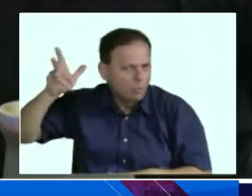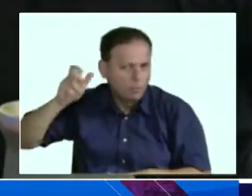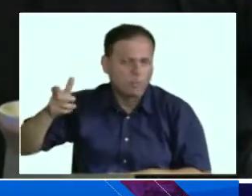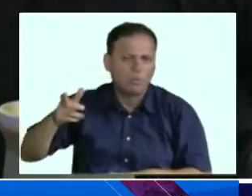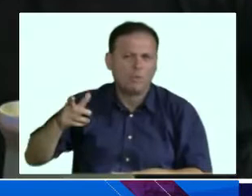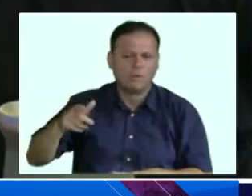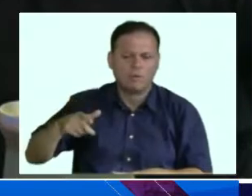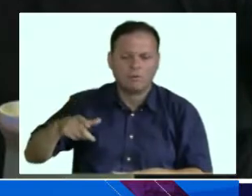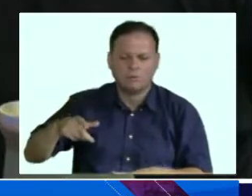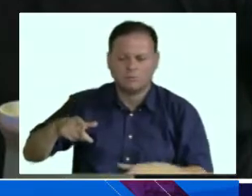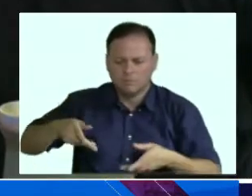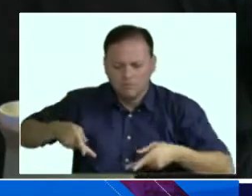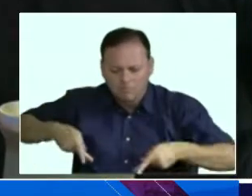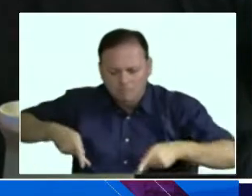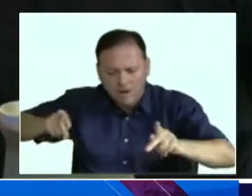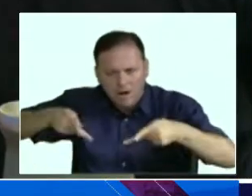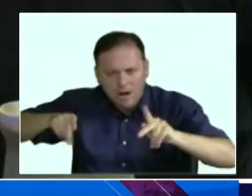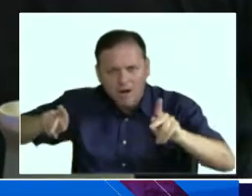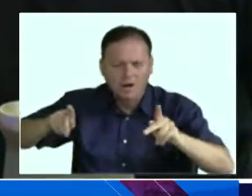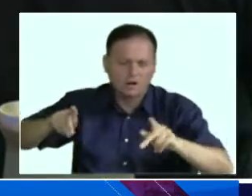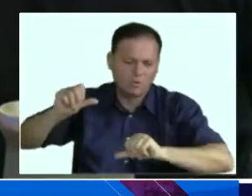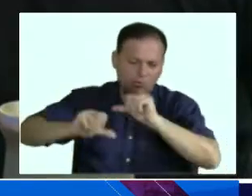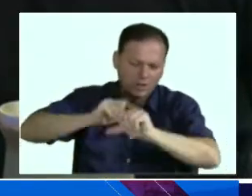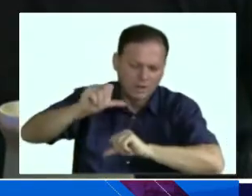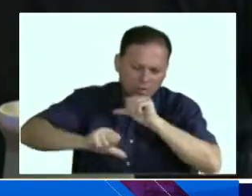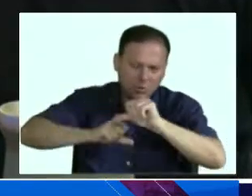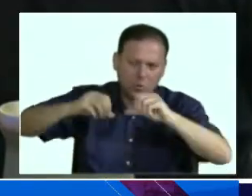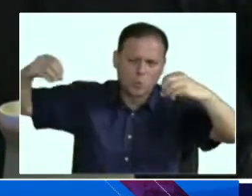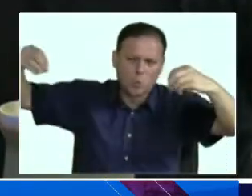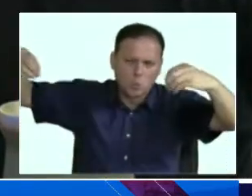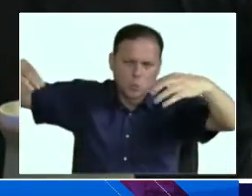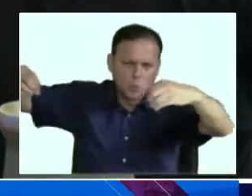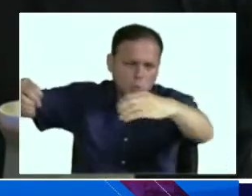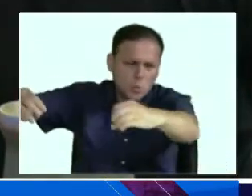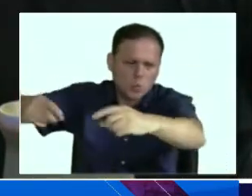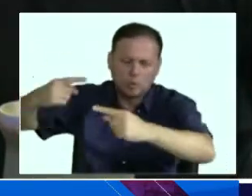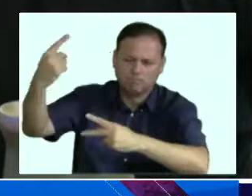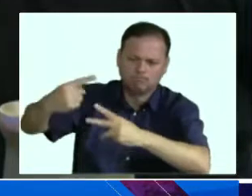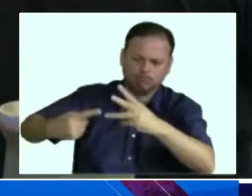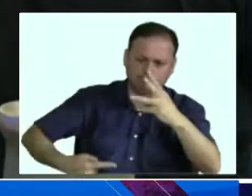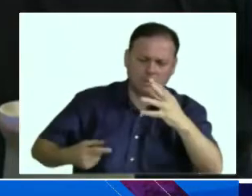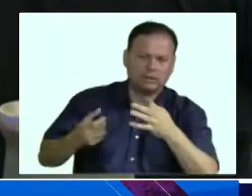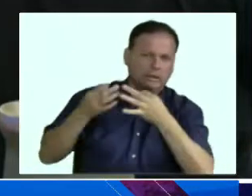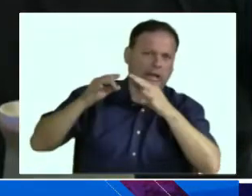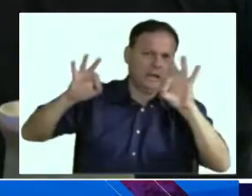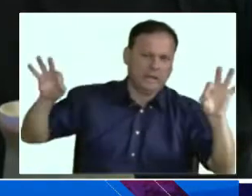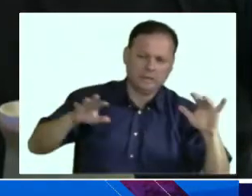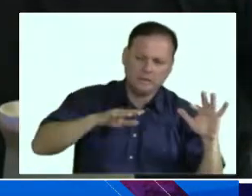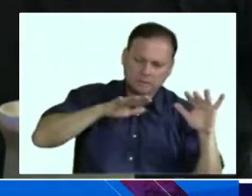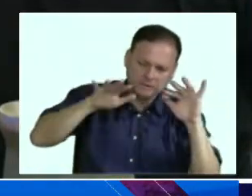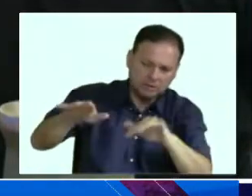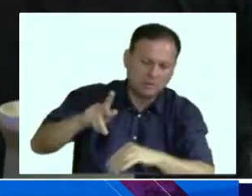del paseo parque. Es organización tremenda, una movilización de recursos humanos y de gente que